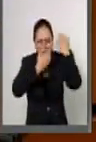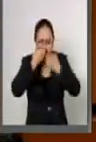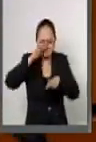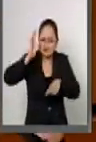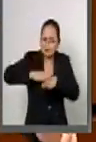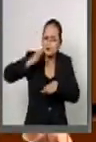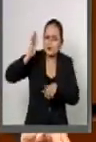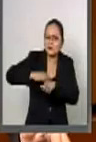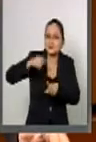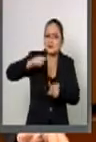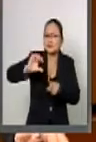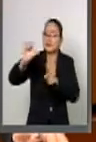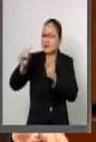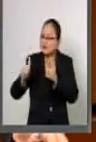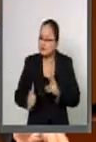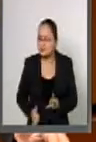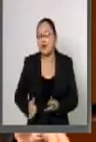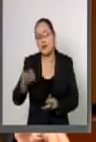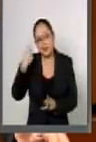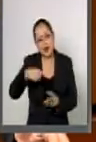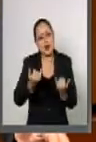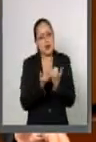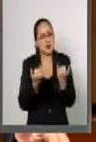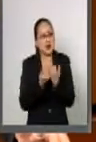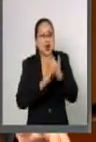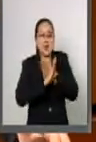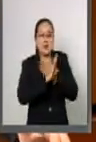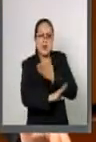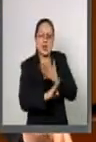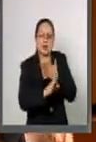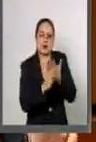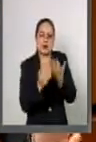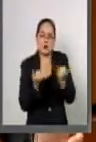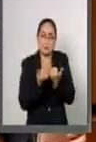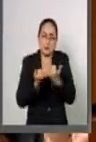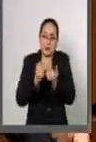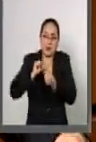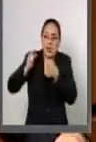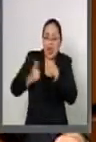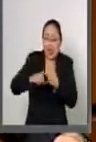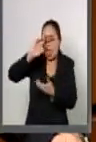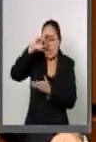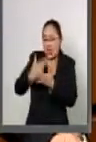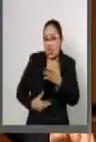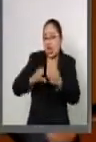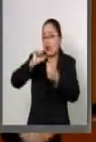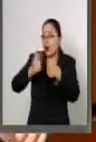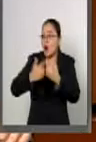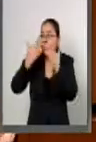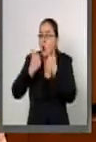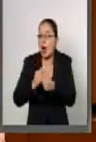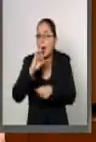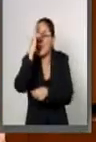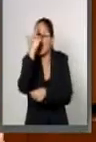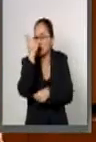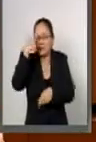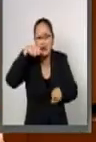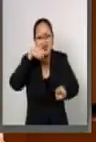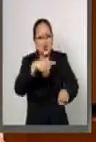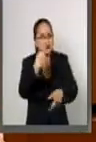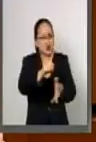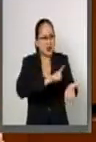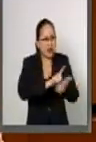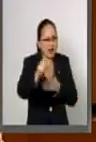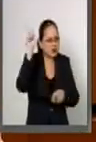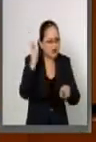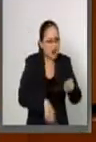en otras más para evitar en la actualidad la vejación injustificada de sus derechos y su